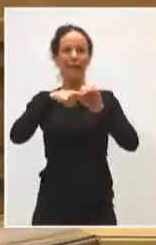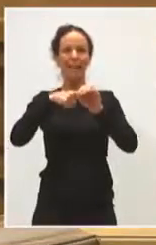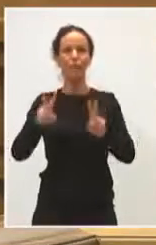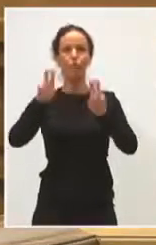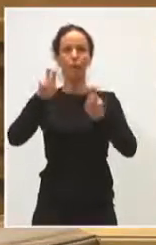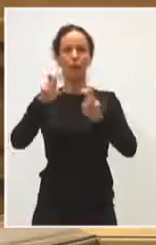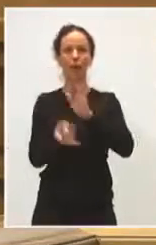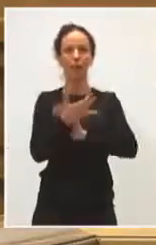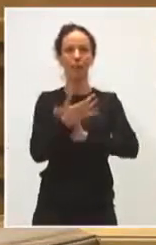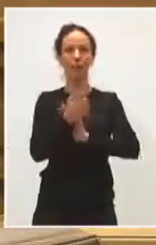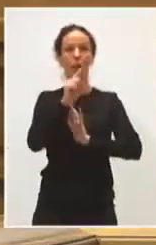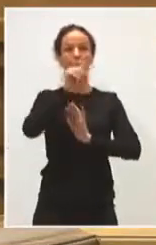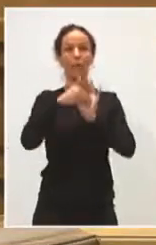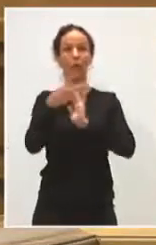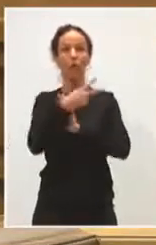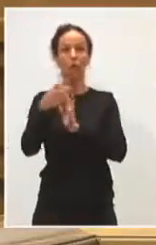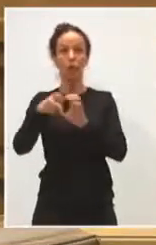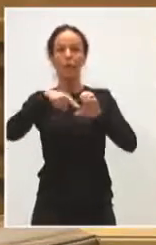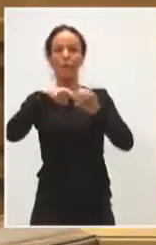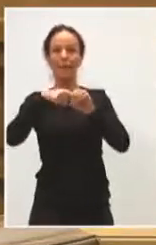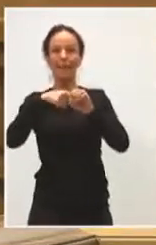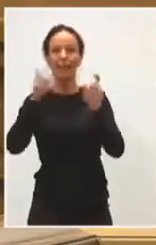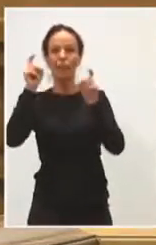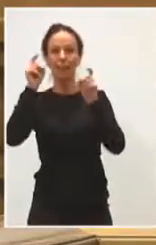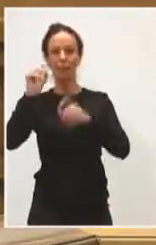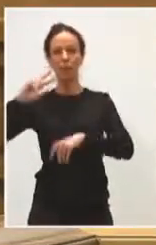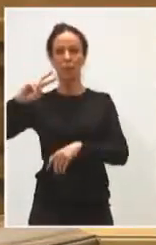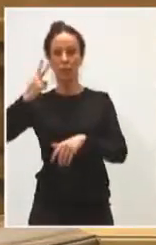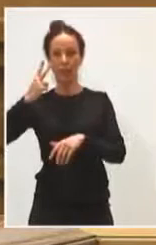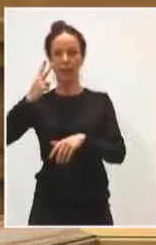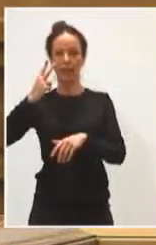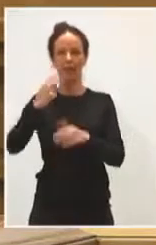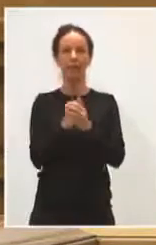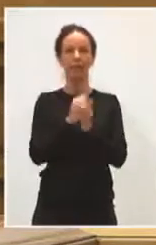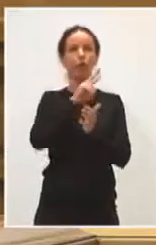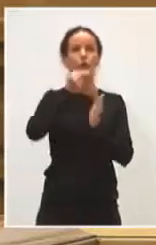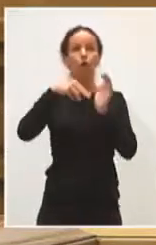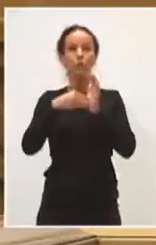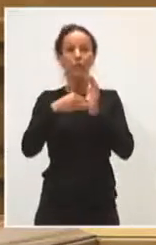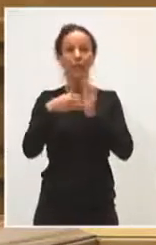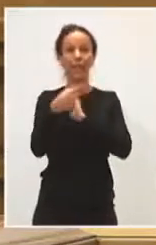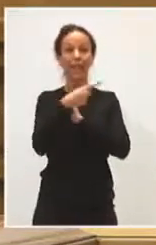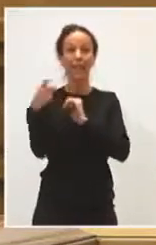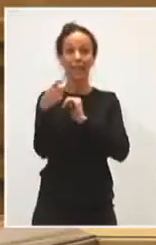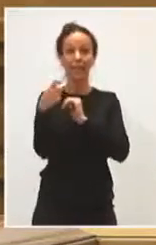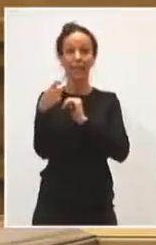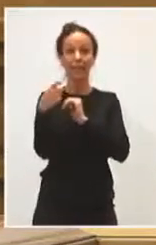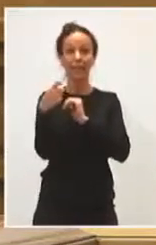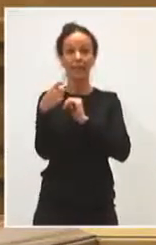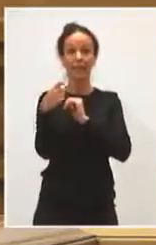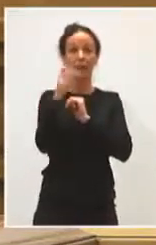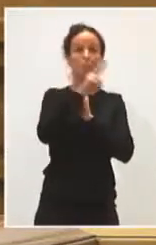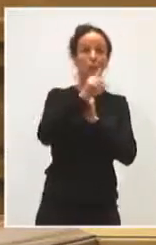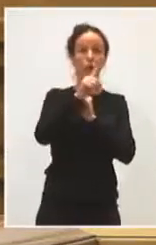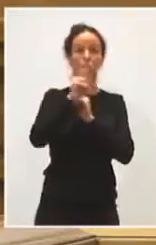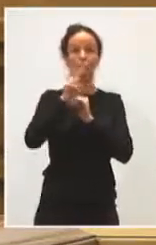1.200 los van a ser para plazas de secundaria en la docencia y 2.100 entre el 21 y principios de 22